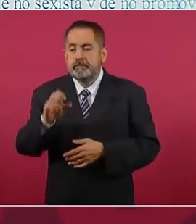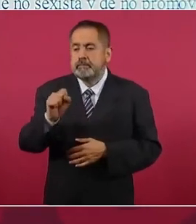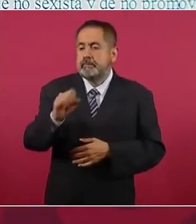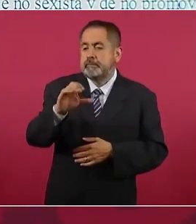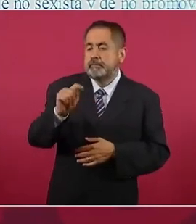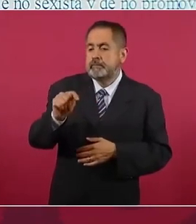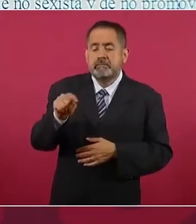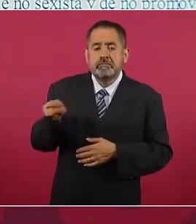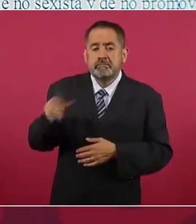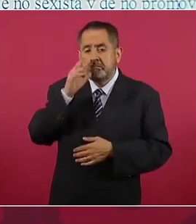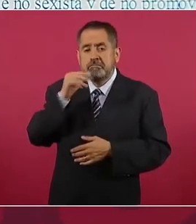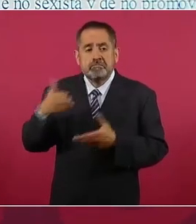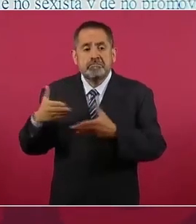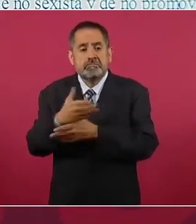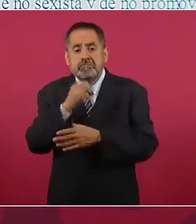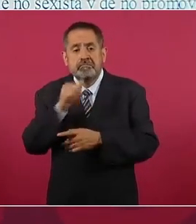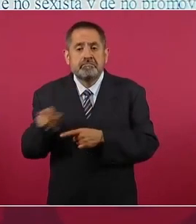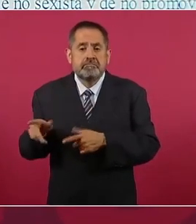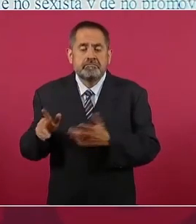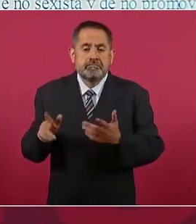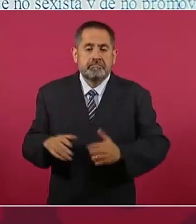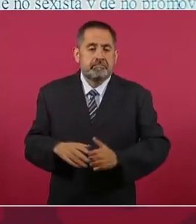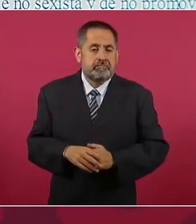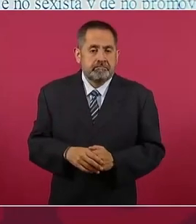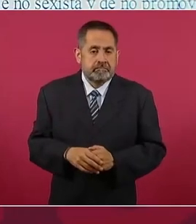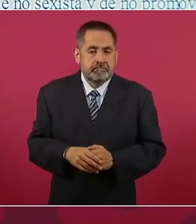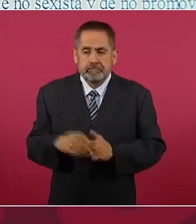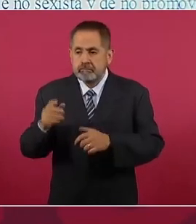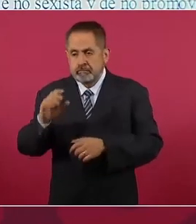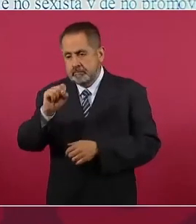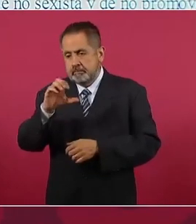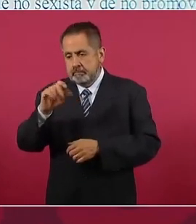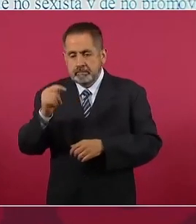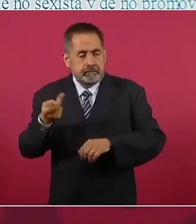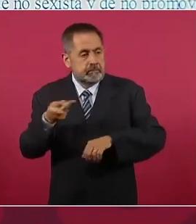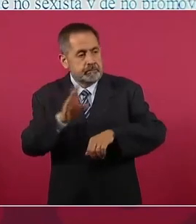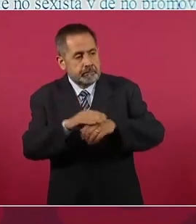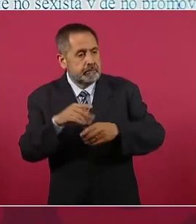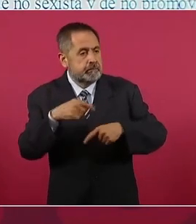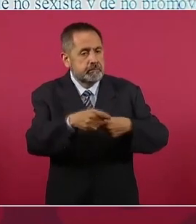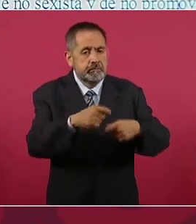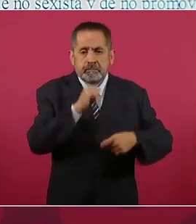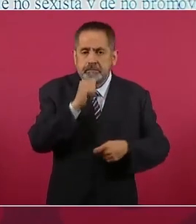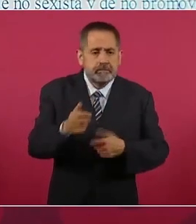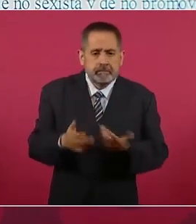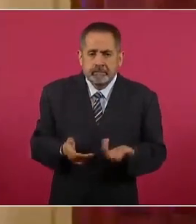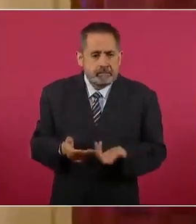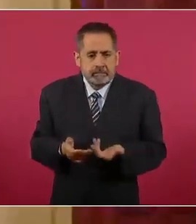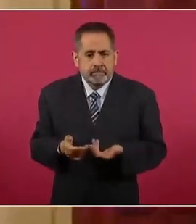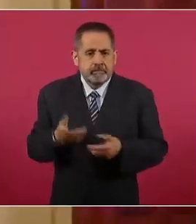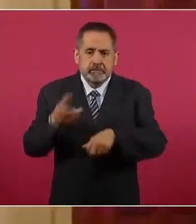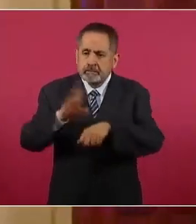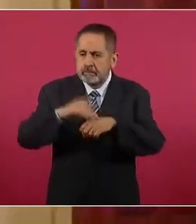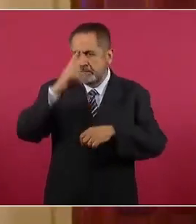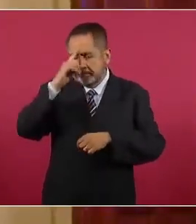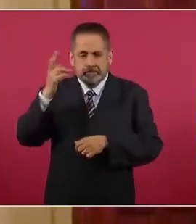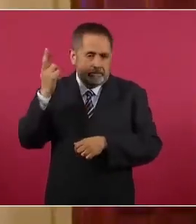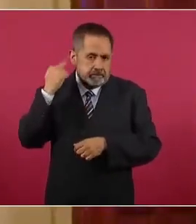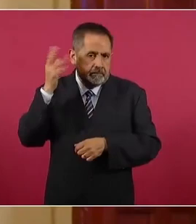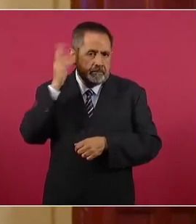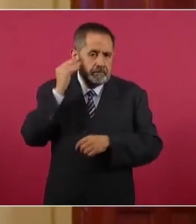ya no tiene nada que ver con los permisos para la radio, para